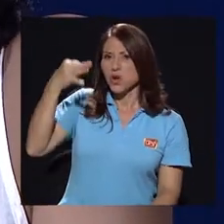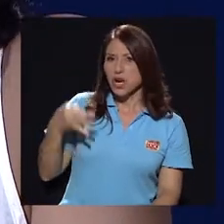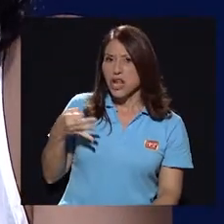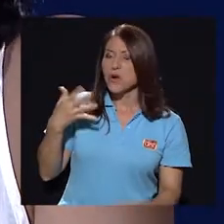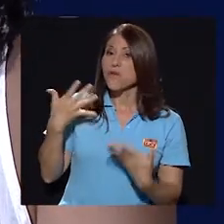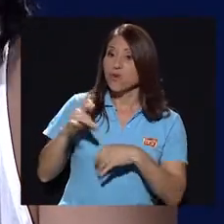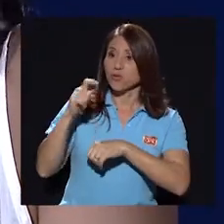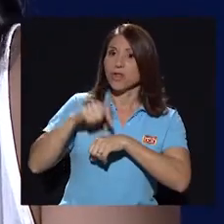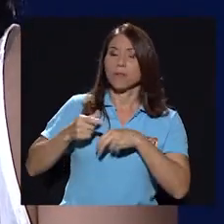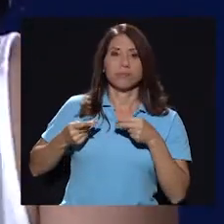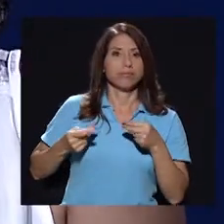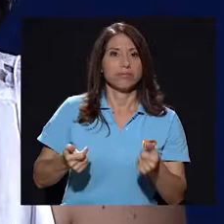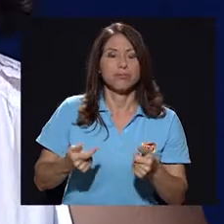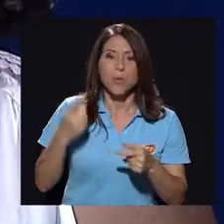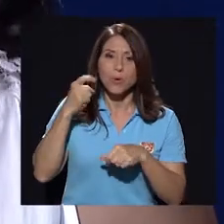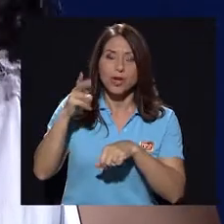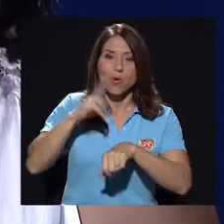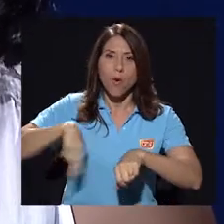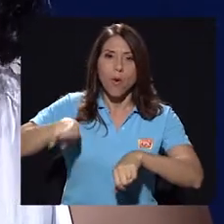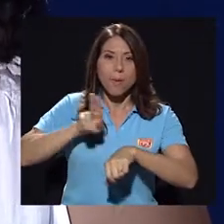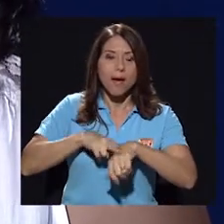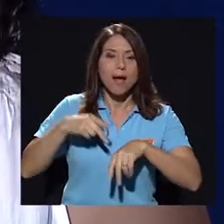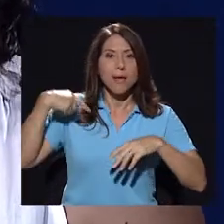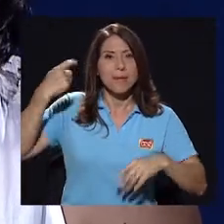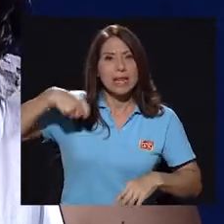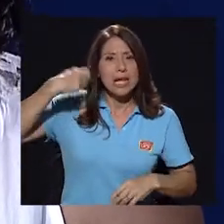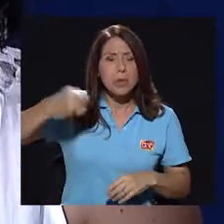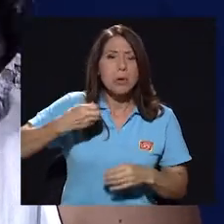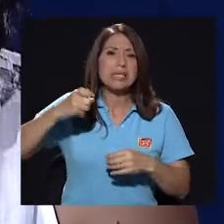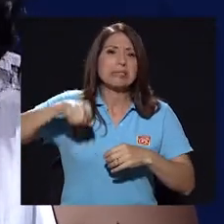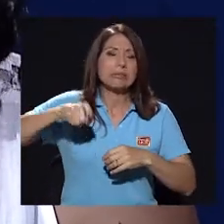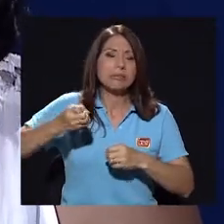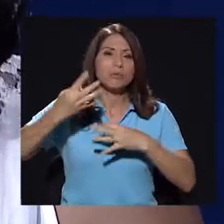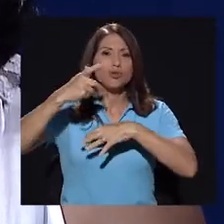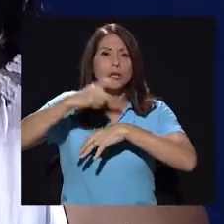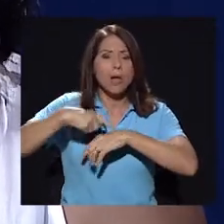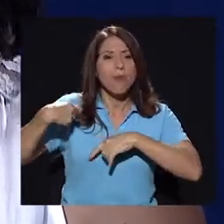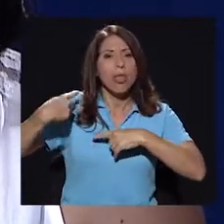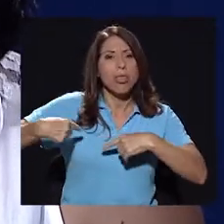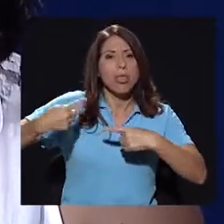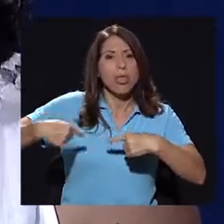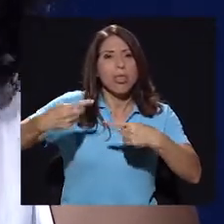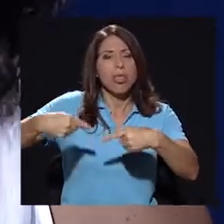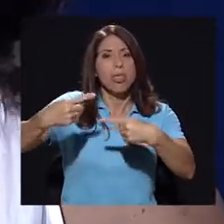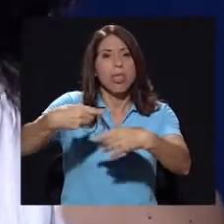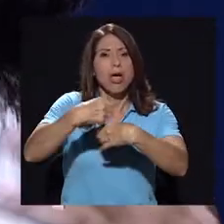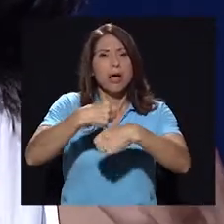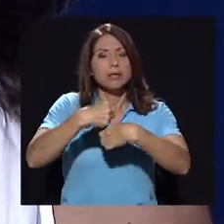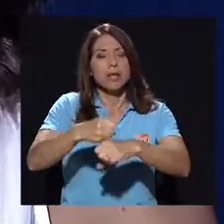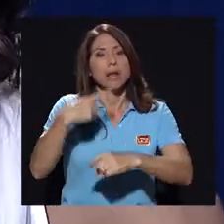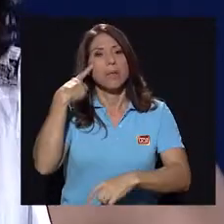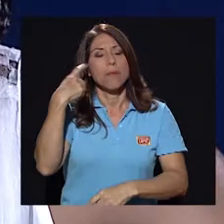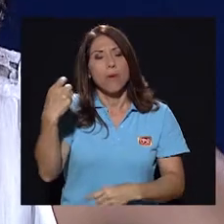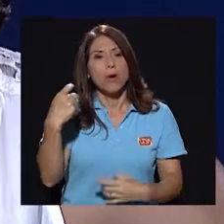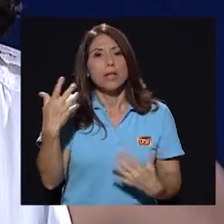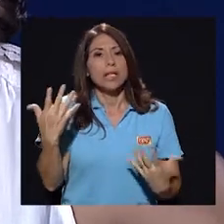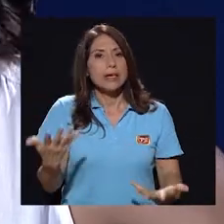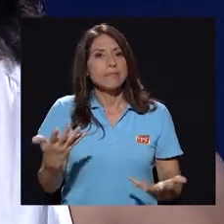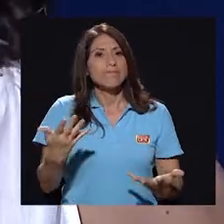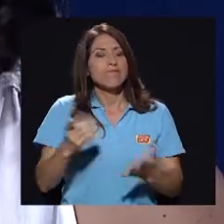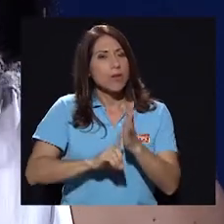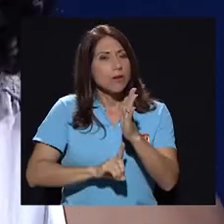fue tiempo récord, ¿sí? Porque normalmente las películas toman mucho tiempo hacerlas, ¿verdad? Porque ahí se lleva un